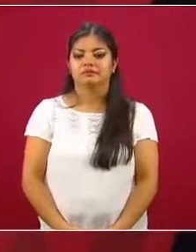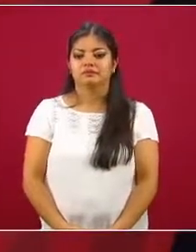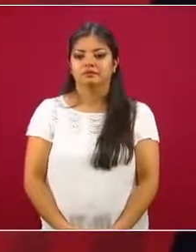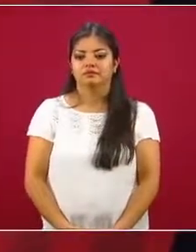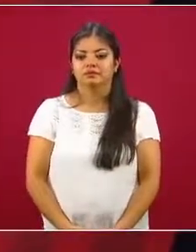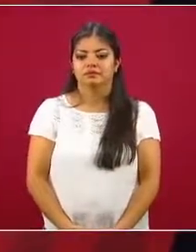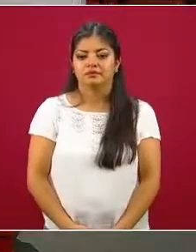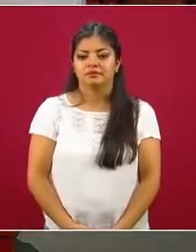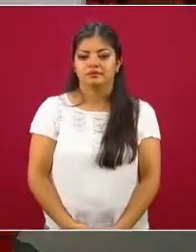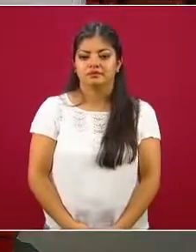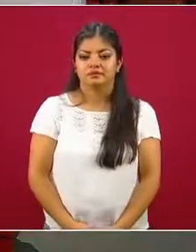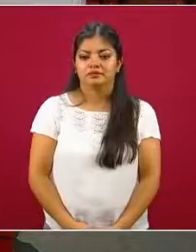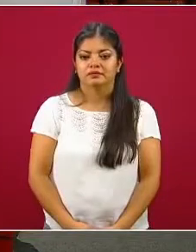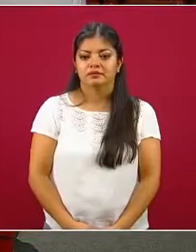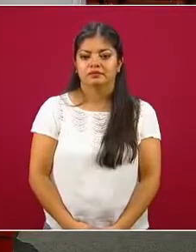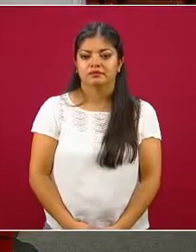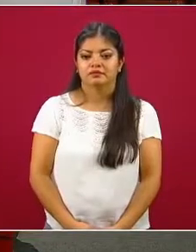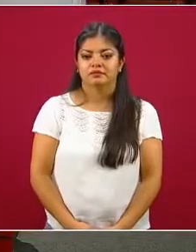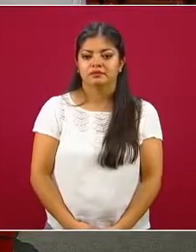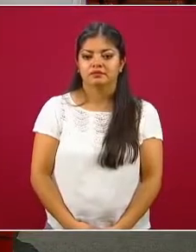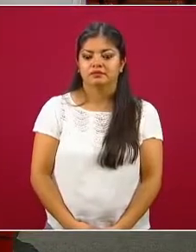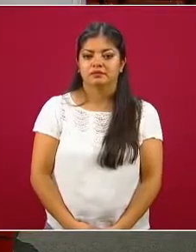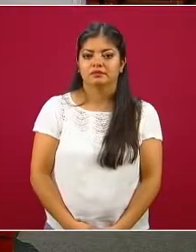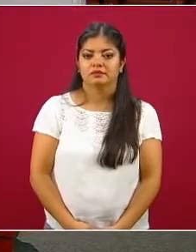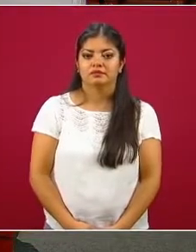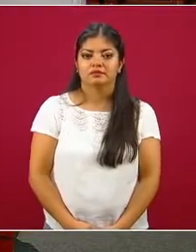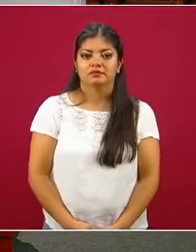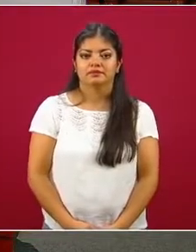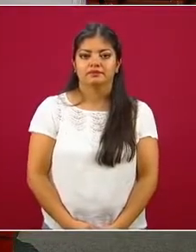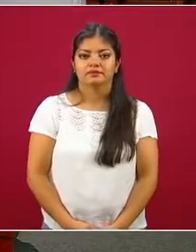Aplausos. Aplausos. Aplausos. Aplausos. Aplausos.